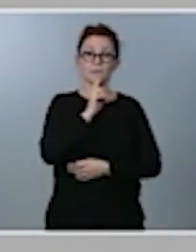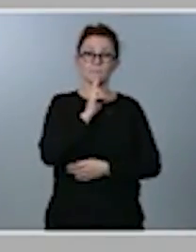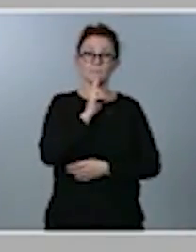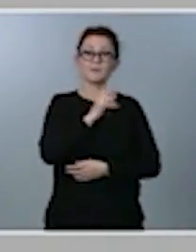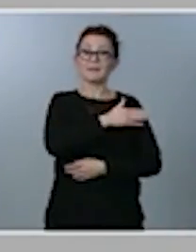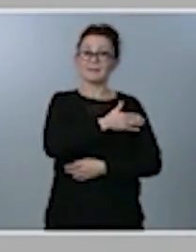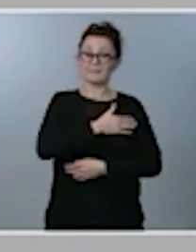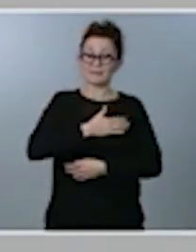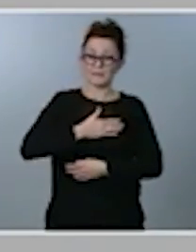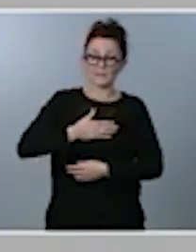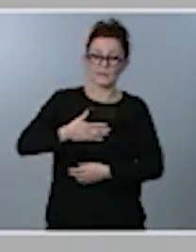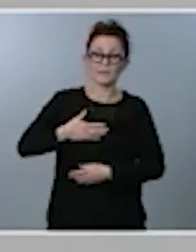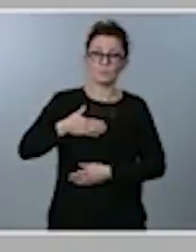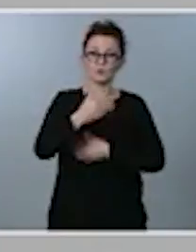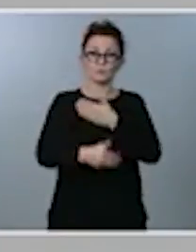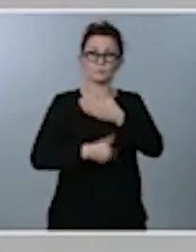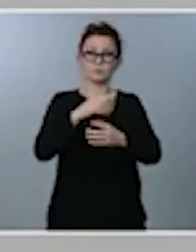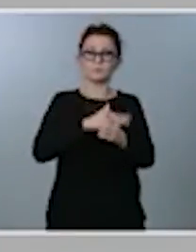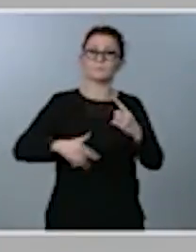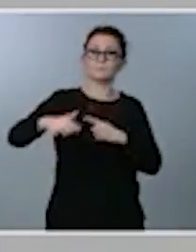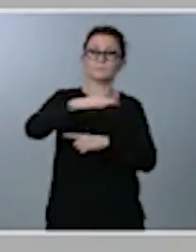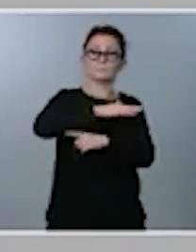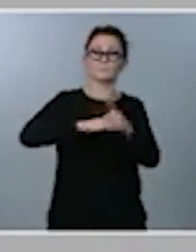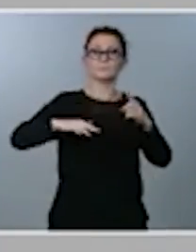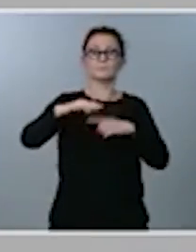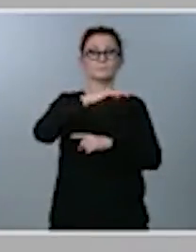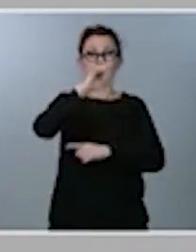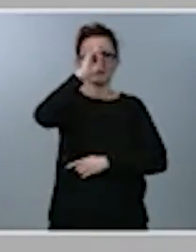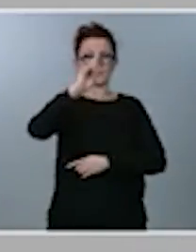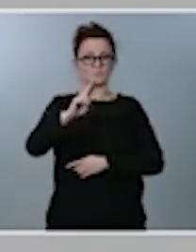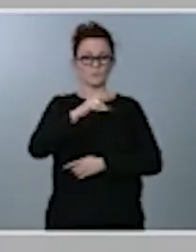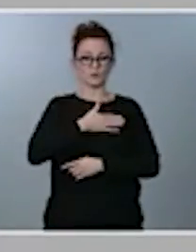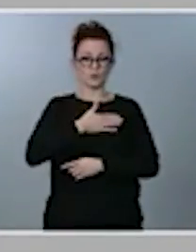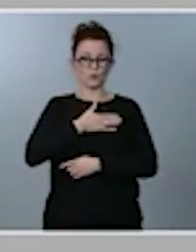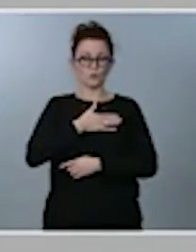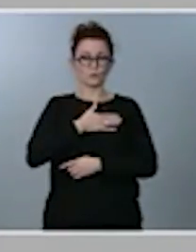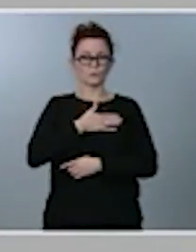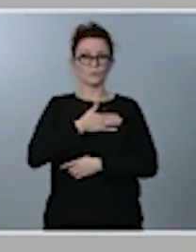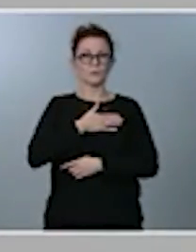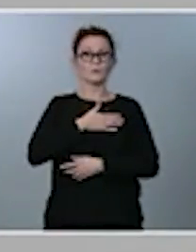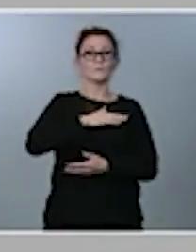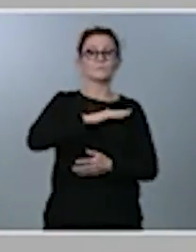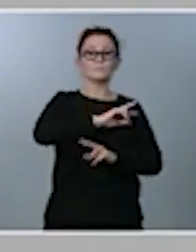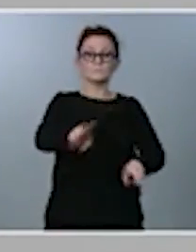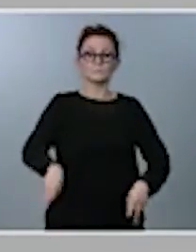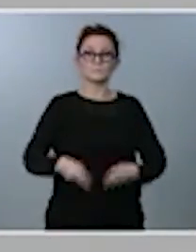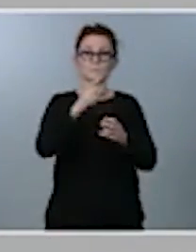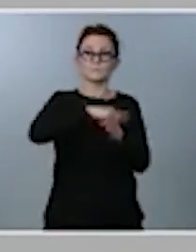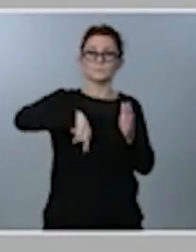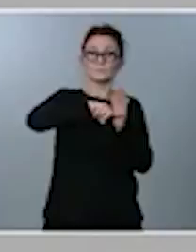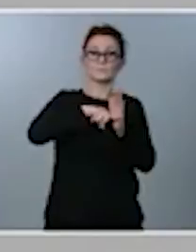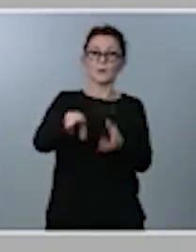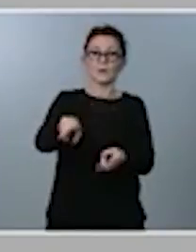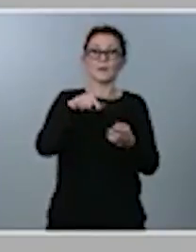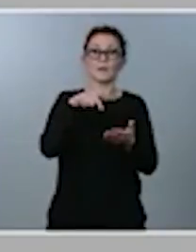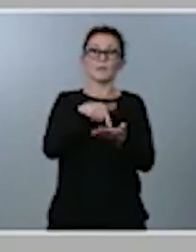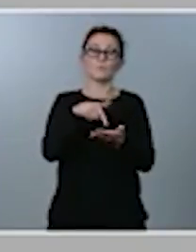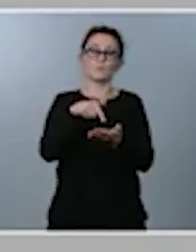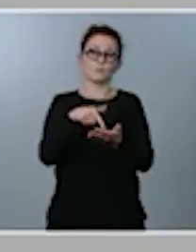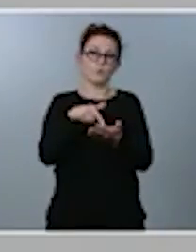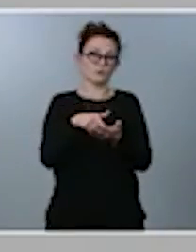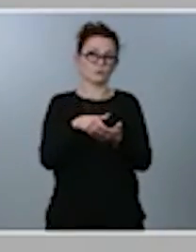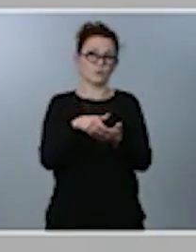respetuoso con nuestro entorno, hay una modificación en el impuesto sobre hidrocarburos para acercar la